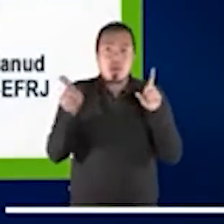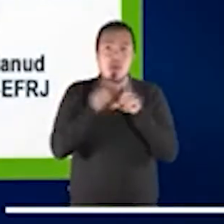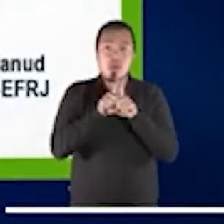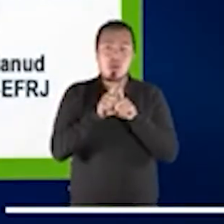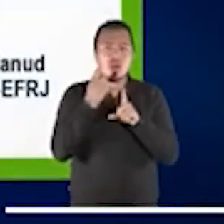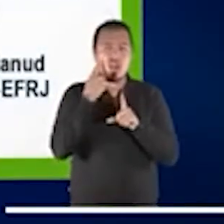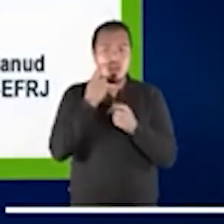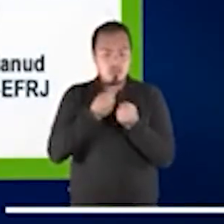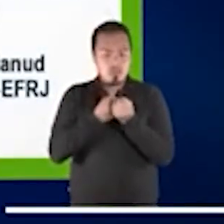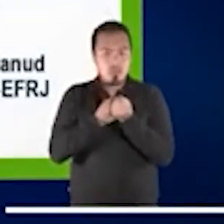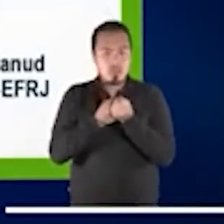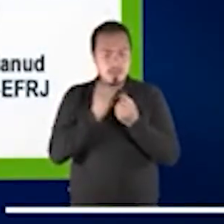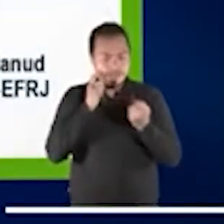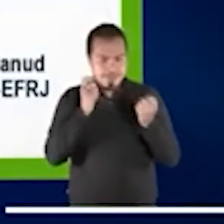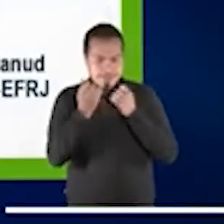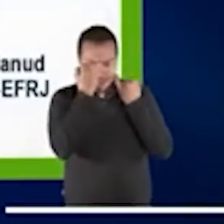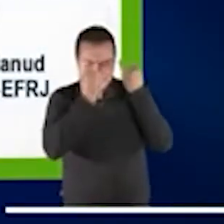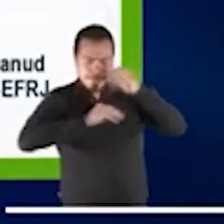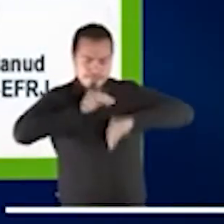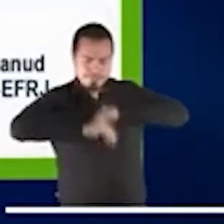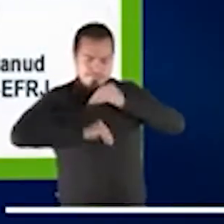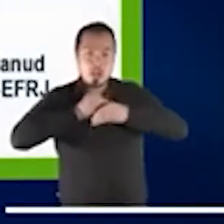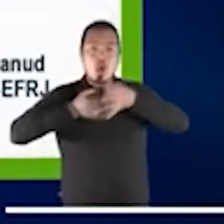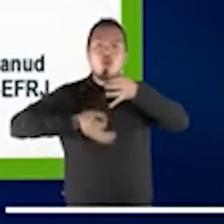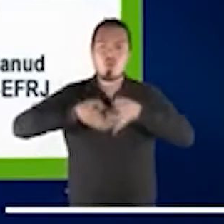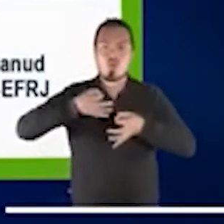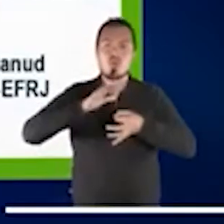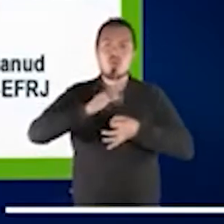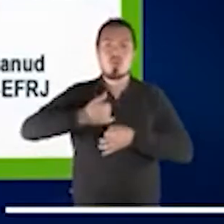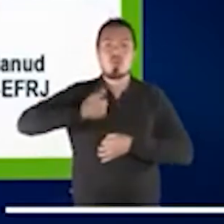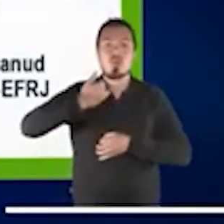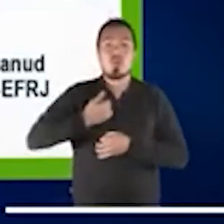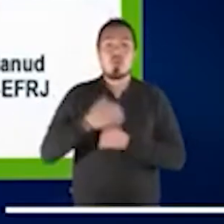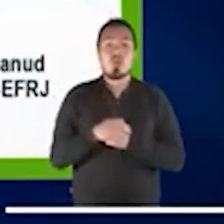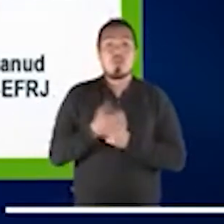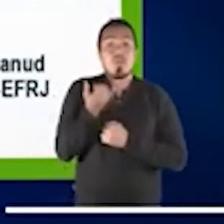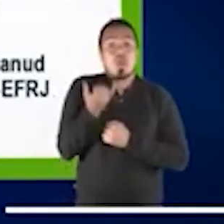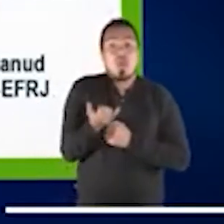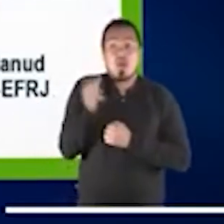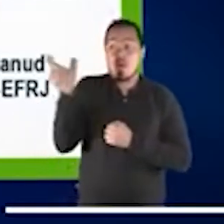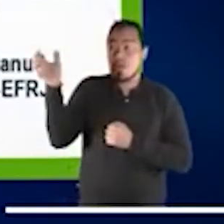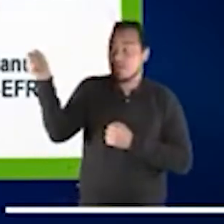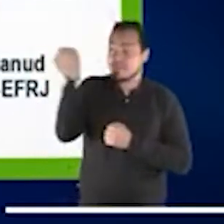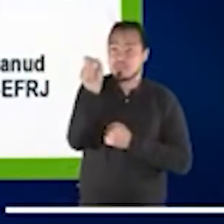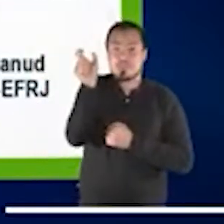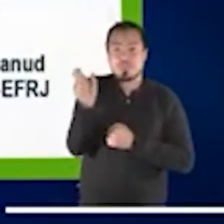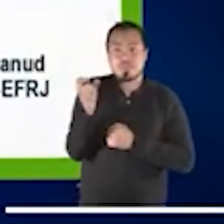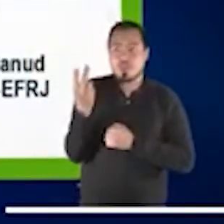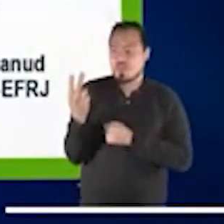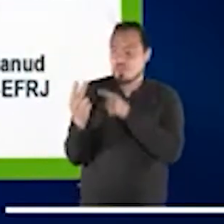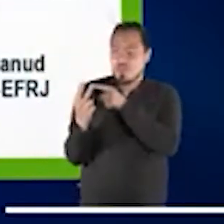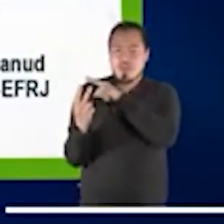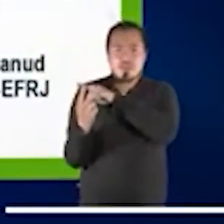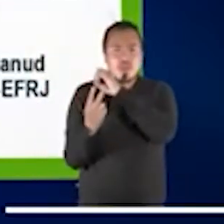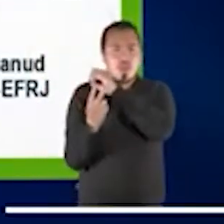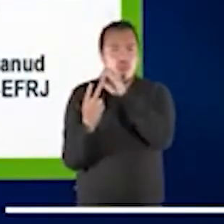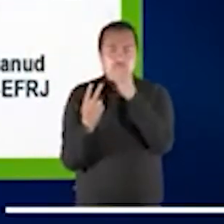justicia juvenil. Entonces, estaré acompañado de dos grandes profesionales y además